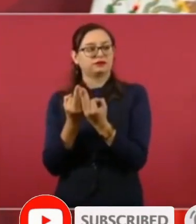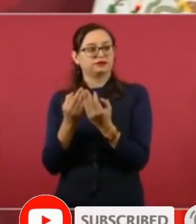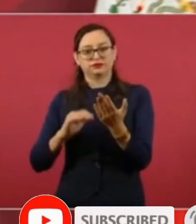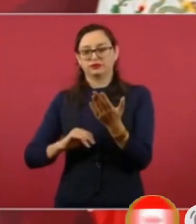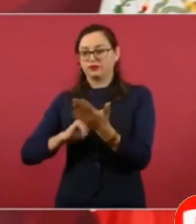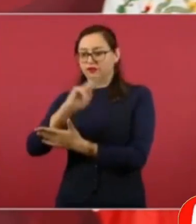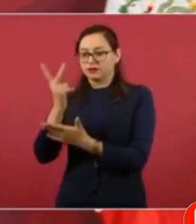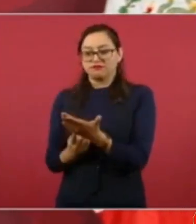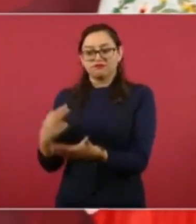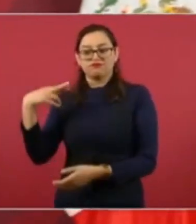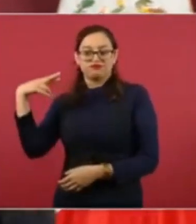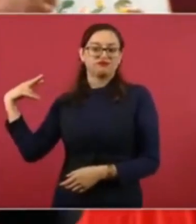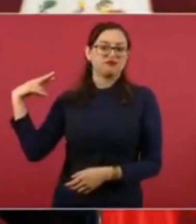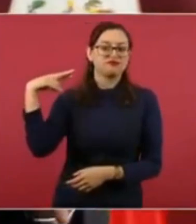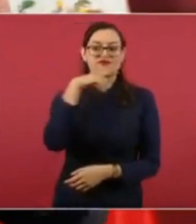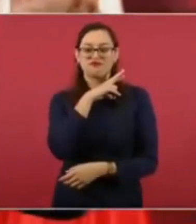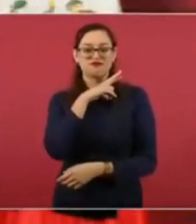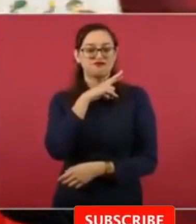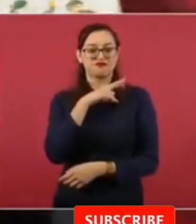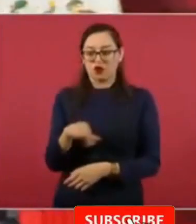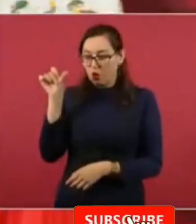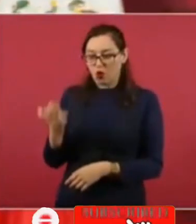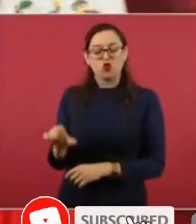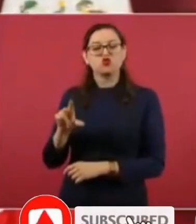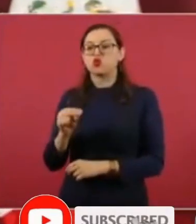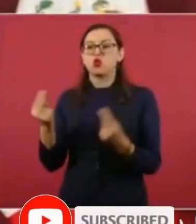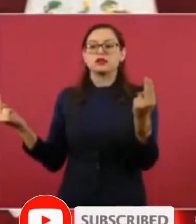que es directo al productor